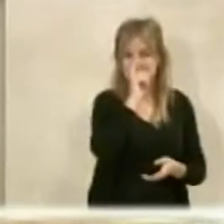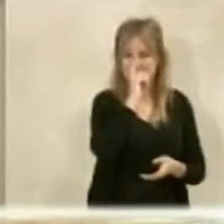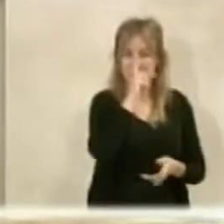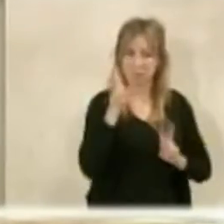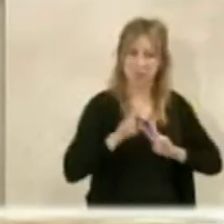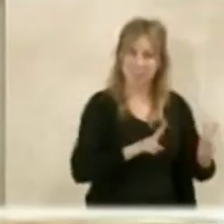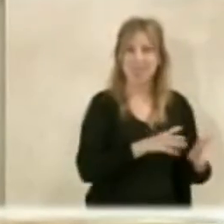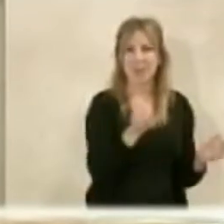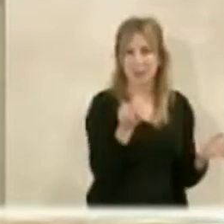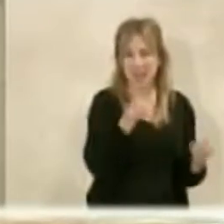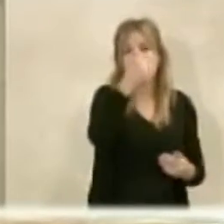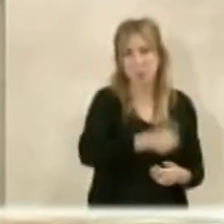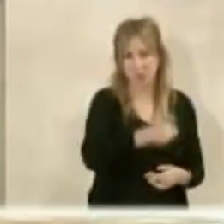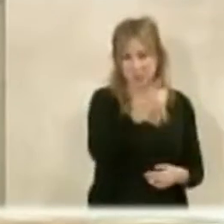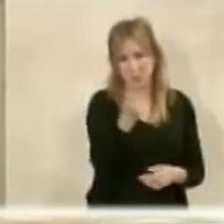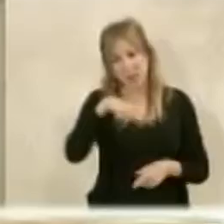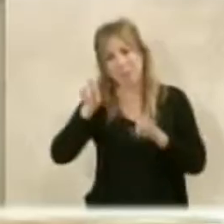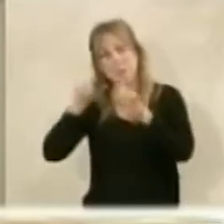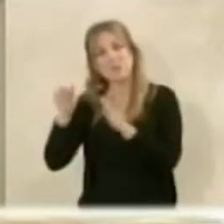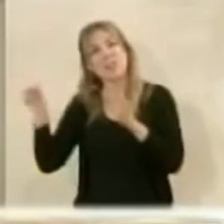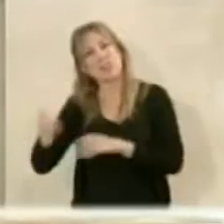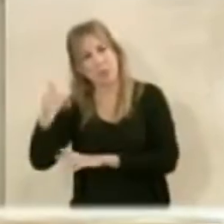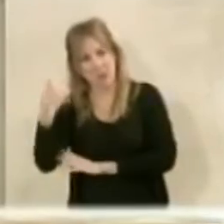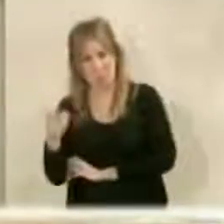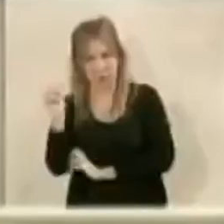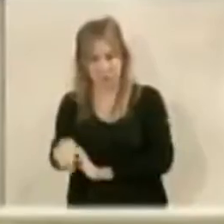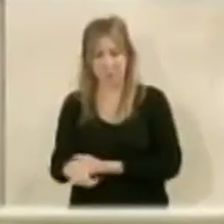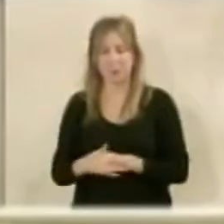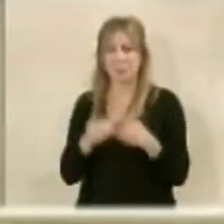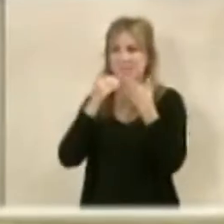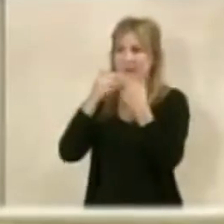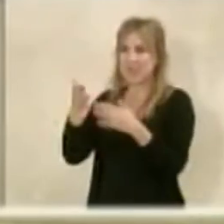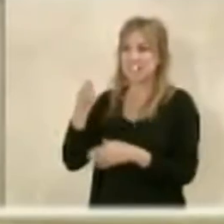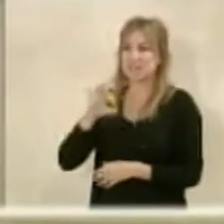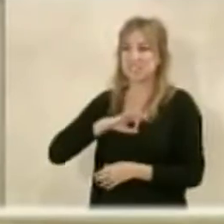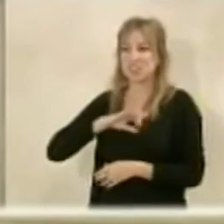importante. Pero también es importante lo otro. Muchas gracias, señor alcalde. Muchas gracias, señor Cazorla.